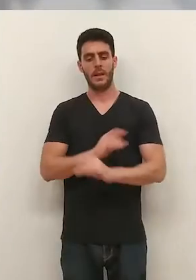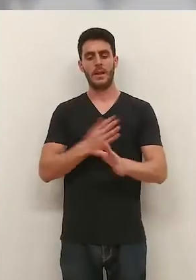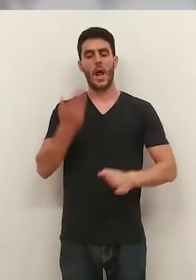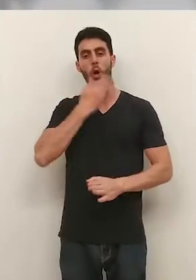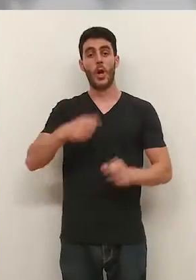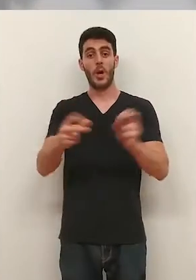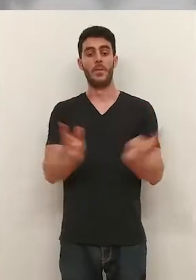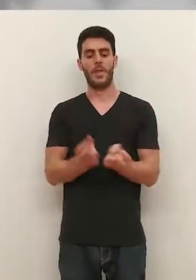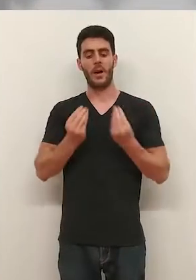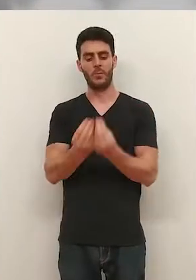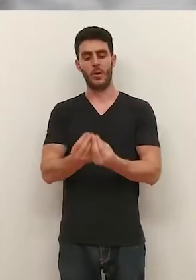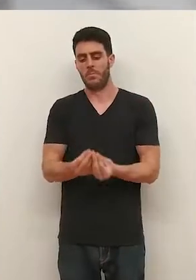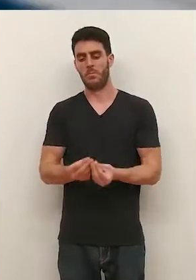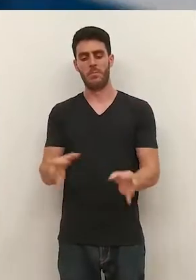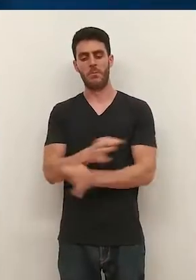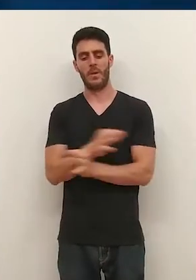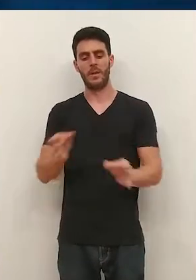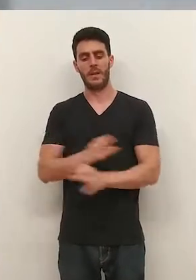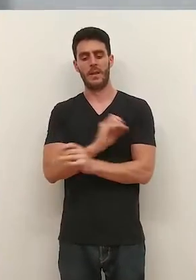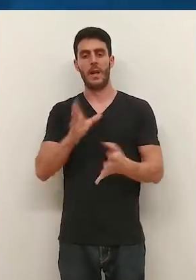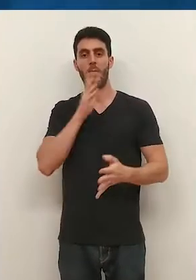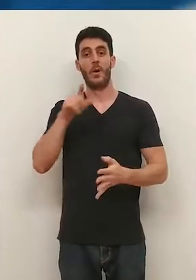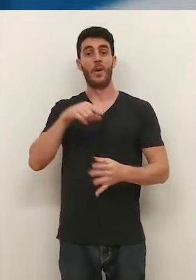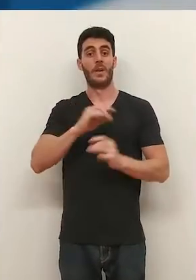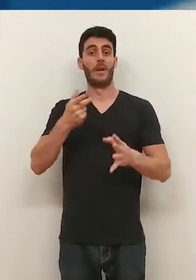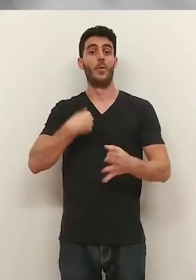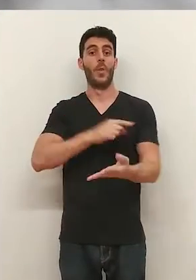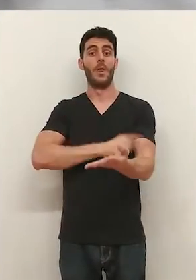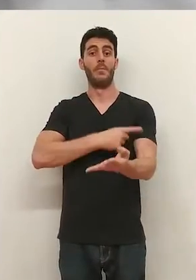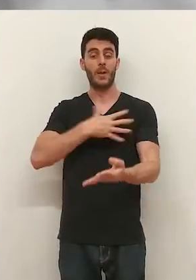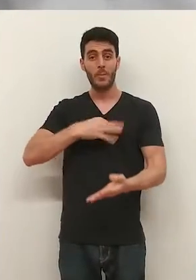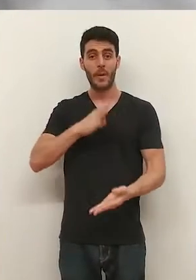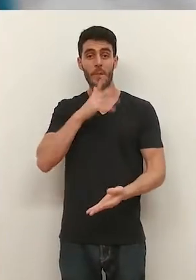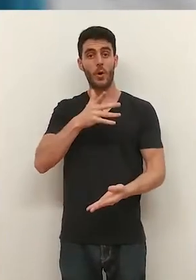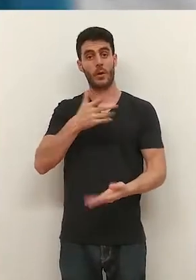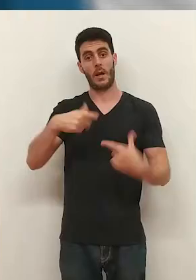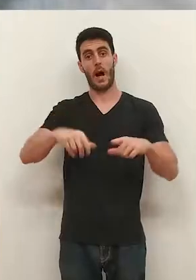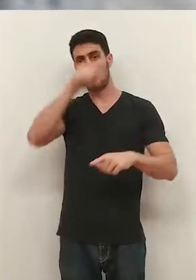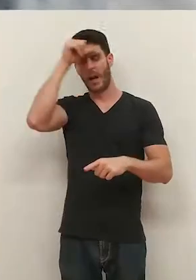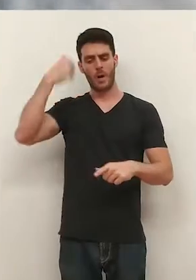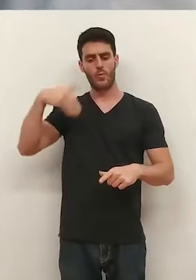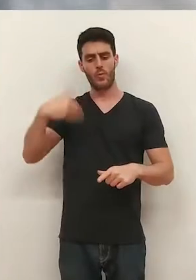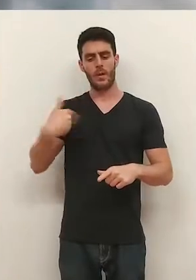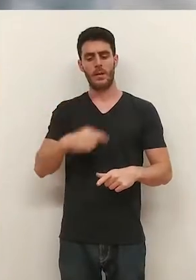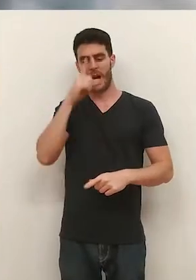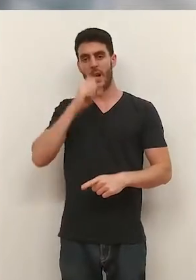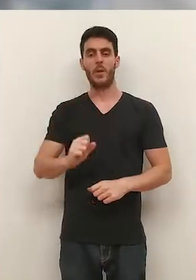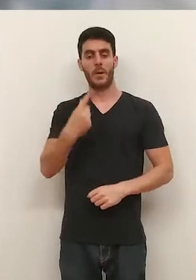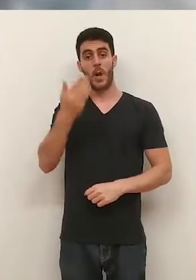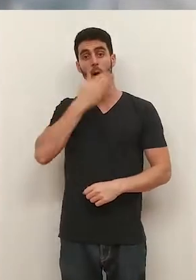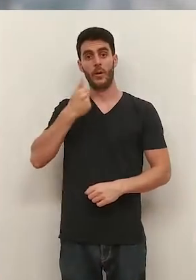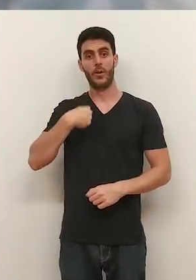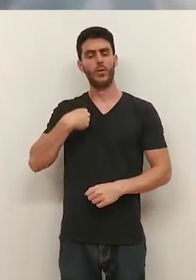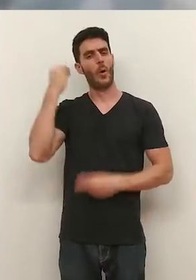Tener un colegio con piscina es que es la bomba, Porque cuando estás al recreo te puedes refrescar un poco, al menos, porque hace mucho calor en las clases.